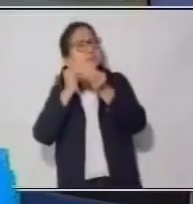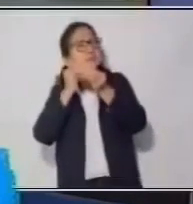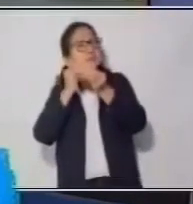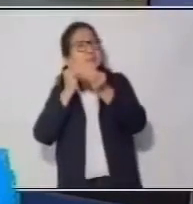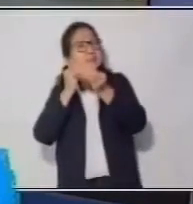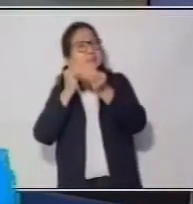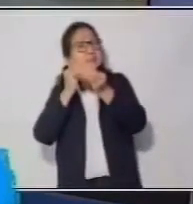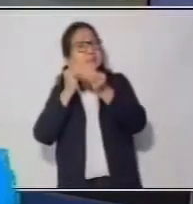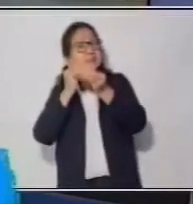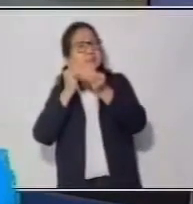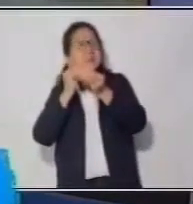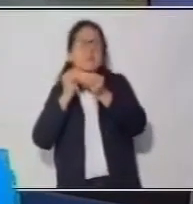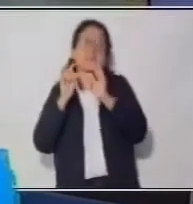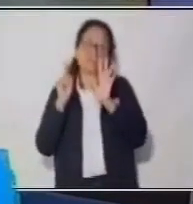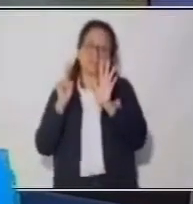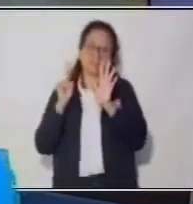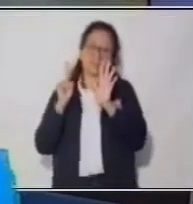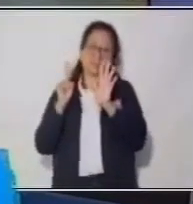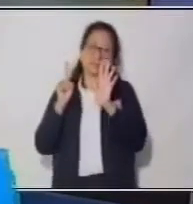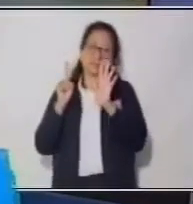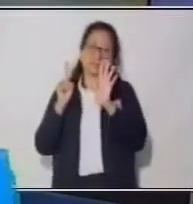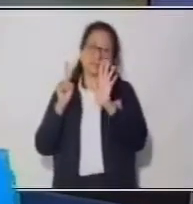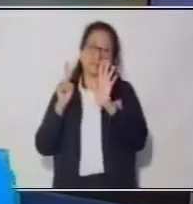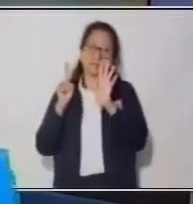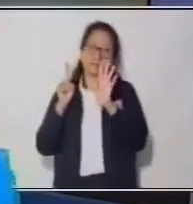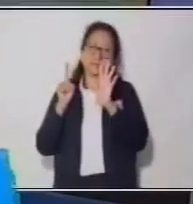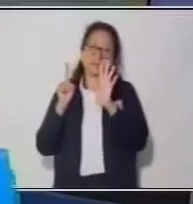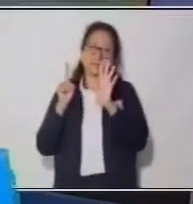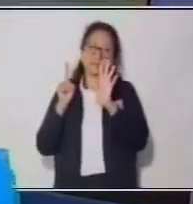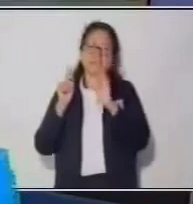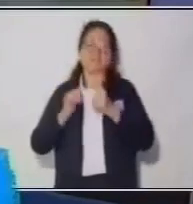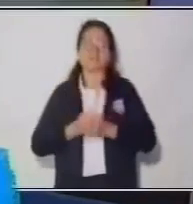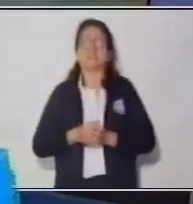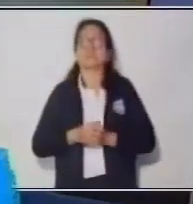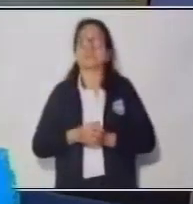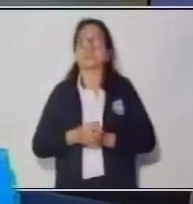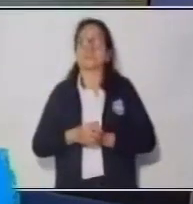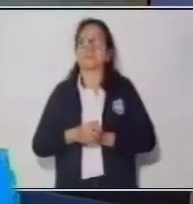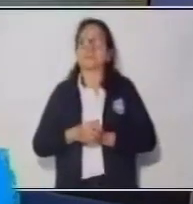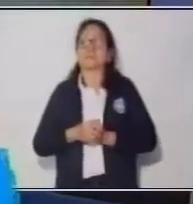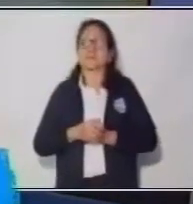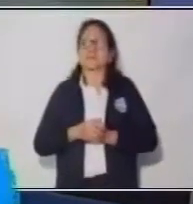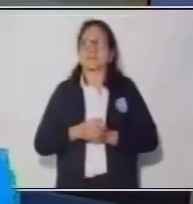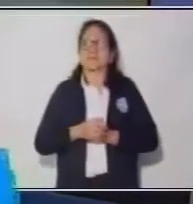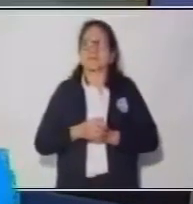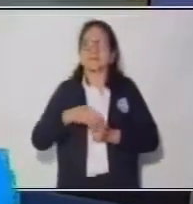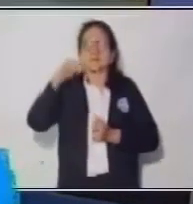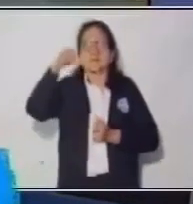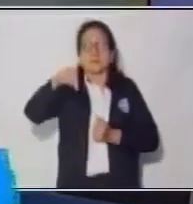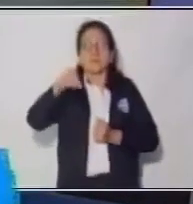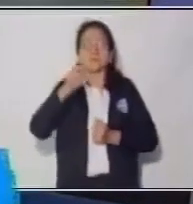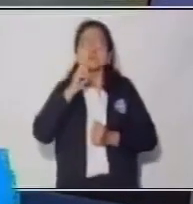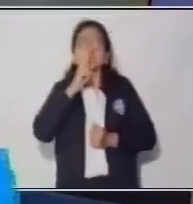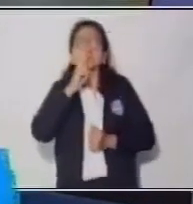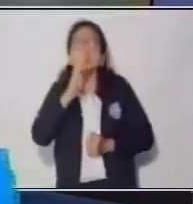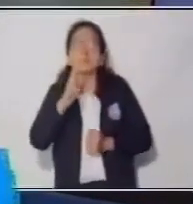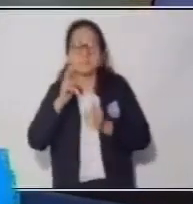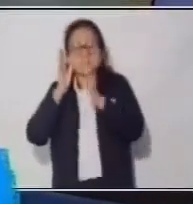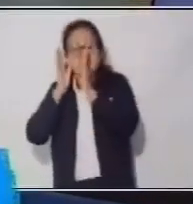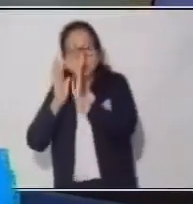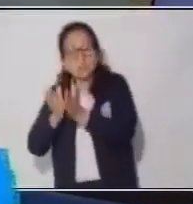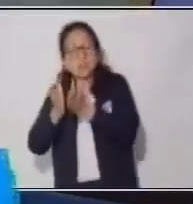Va a ser el número 6. Ahora, lo vamos a realizar de una manera ordenada.